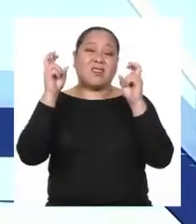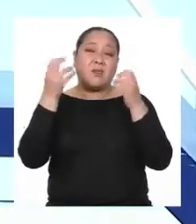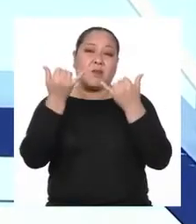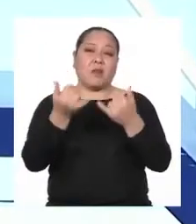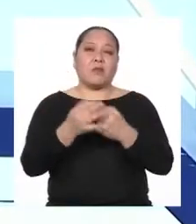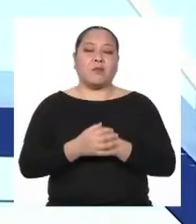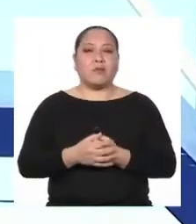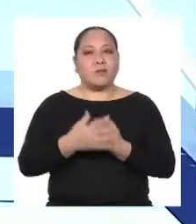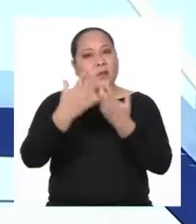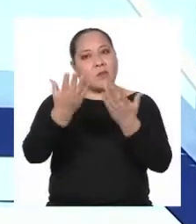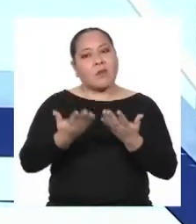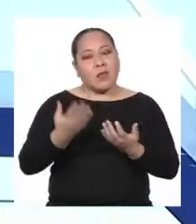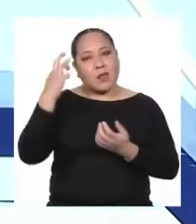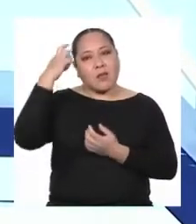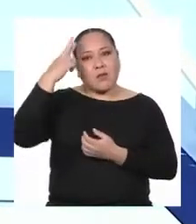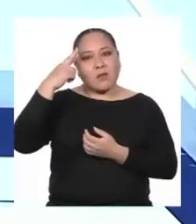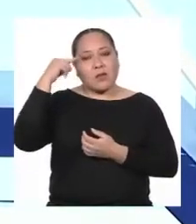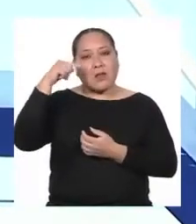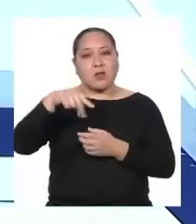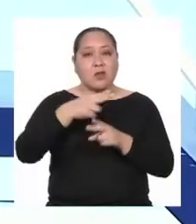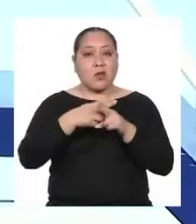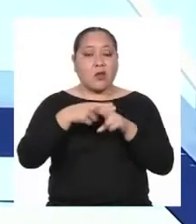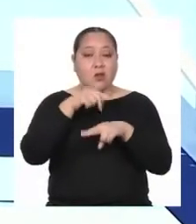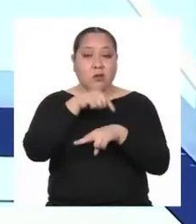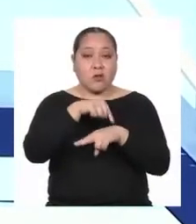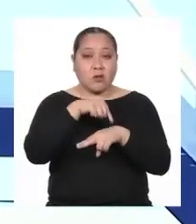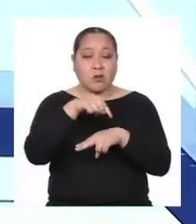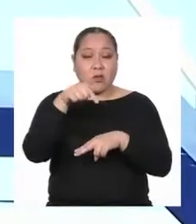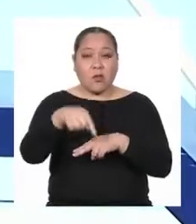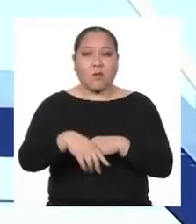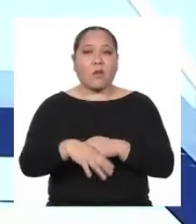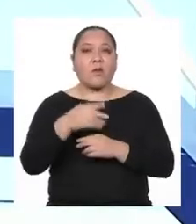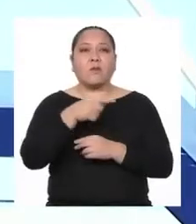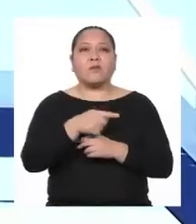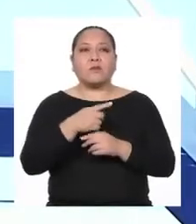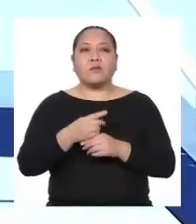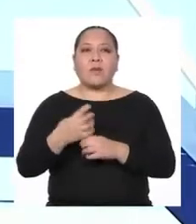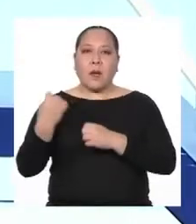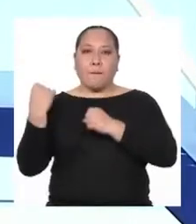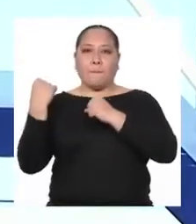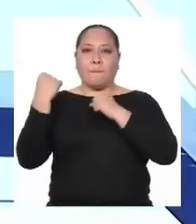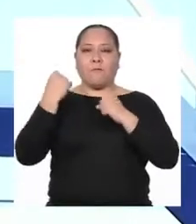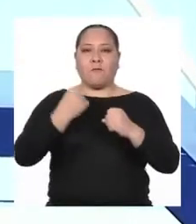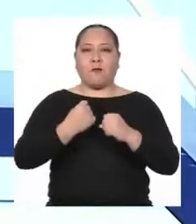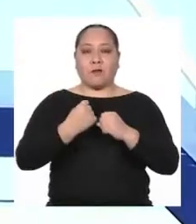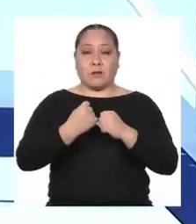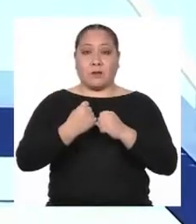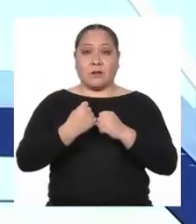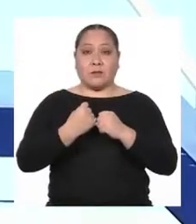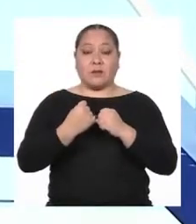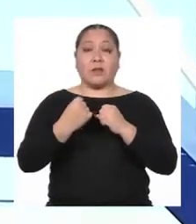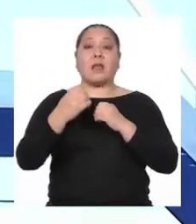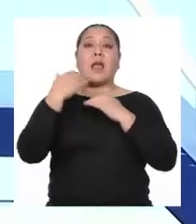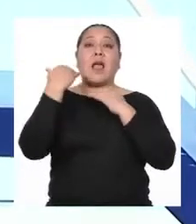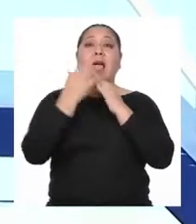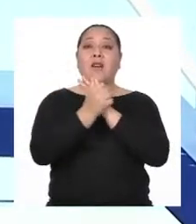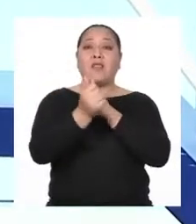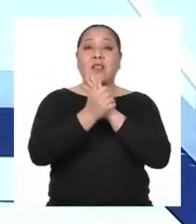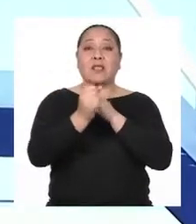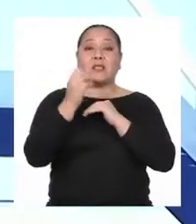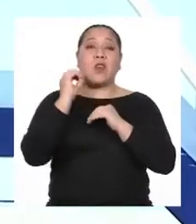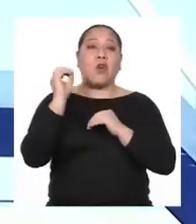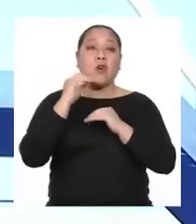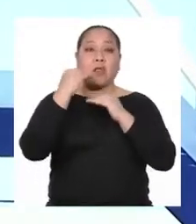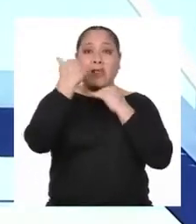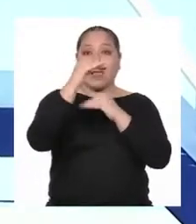invitarte a reflexionar durante estos minutos del programa Sobre nuestras potencialidades y limitaciones Partiendo de ti